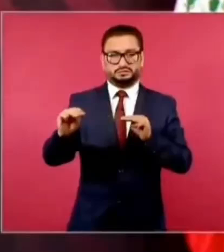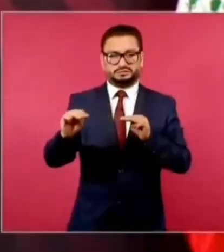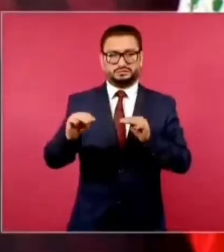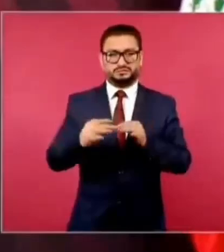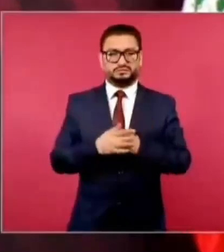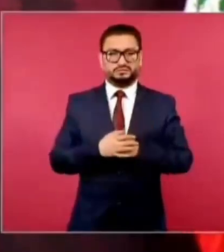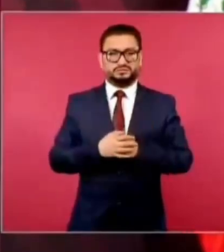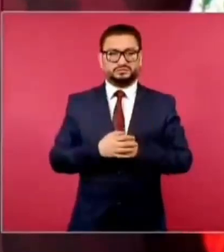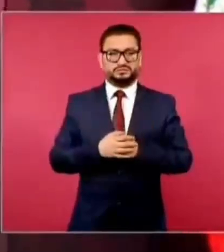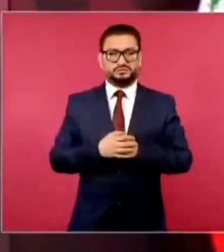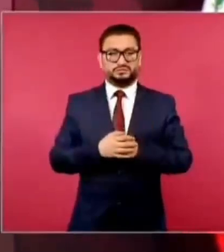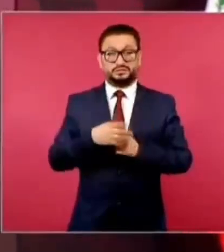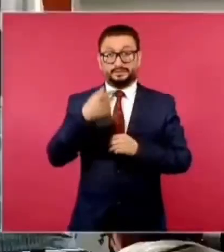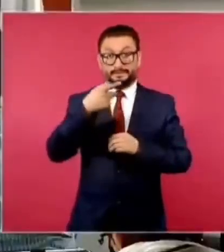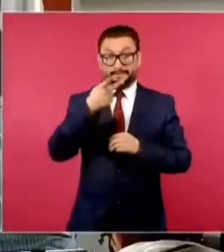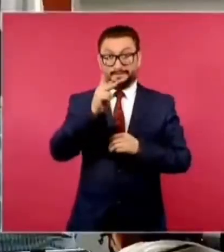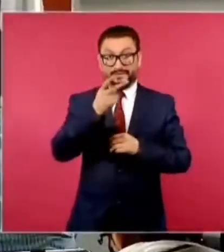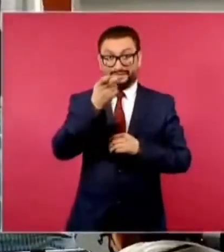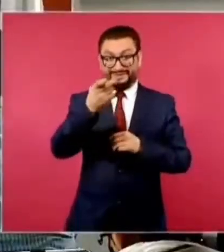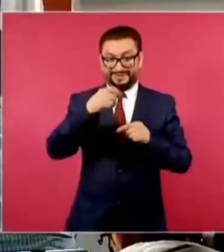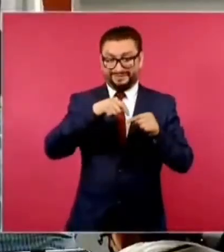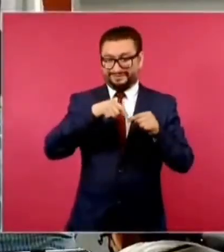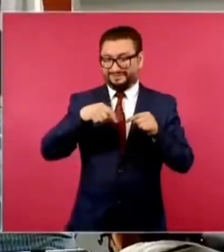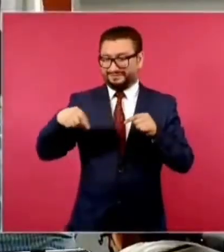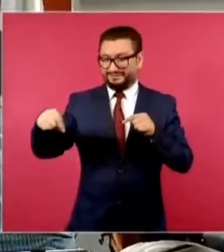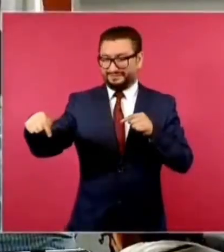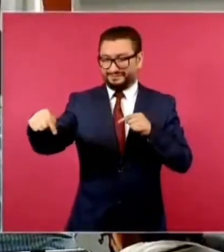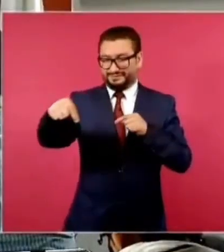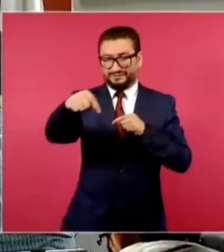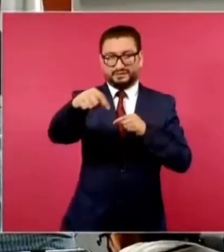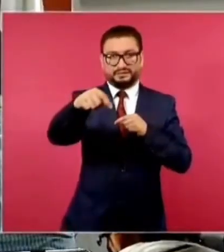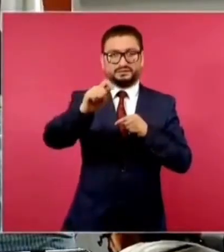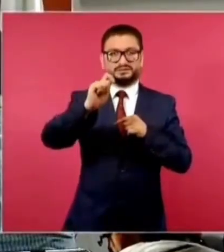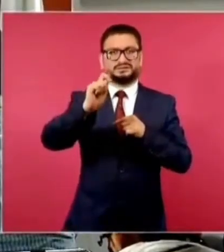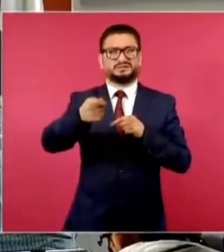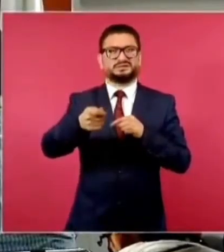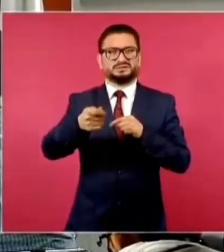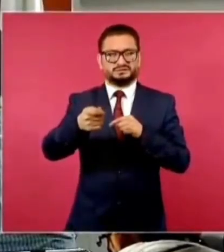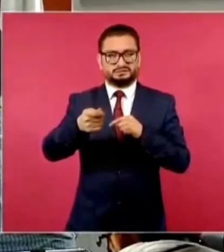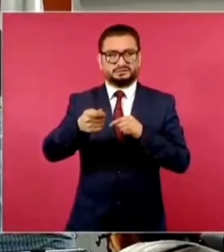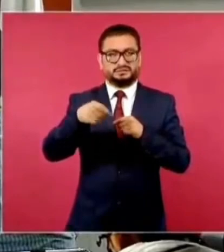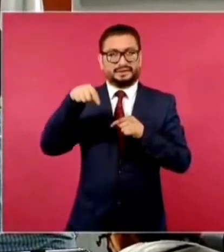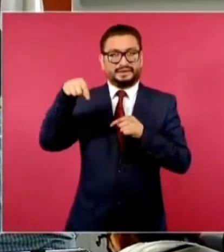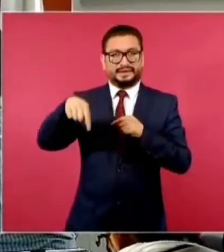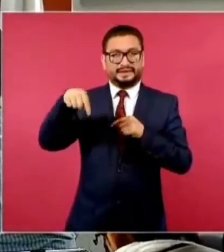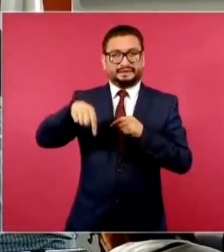Pero eso significaría darle trabajo